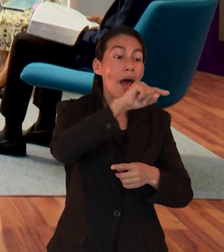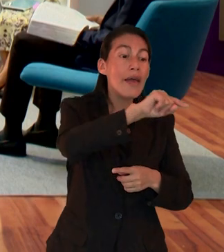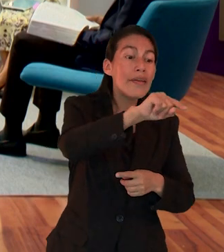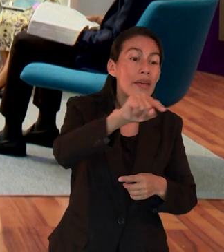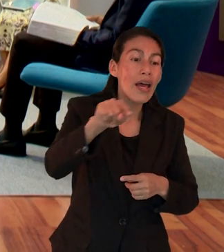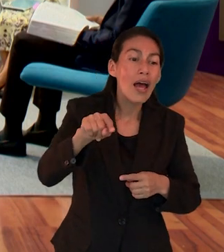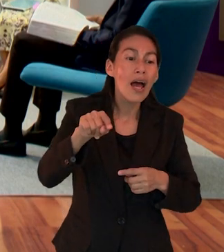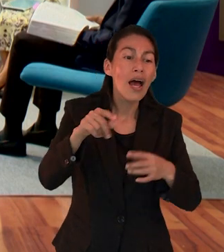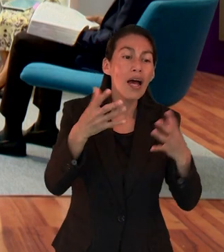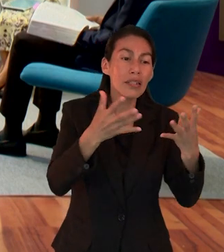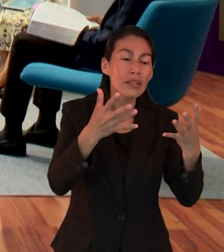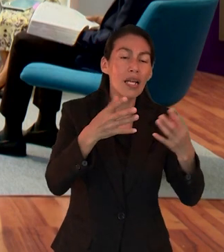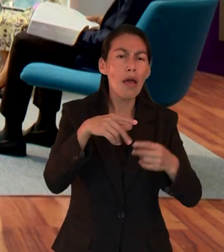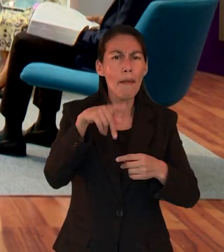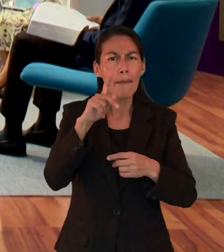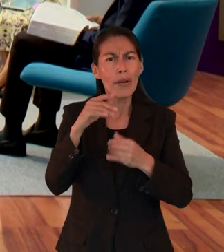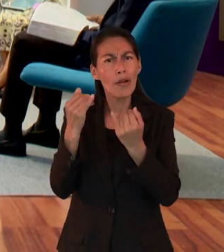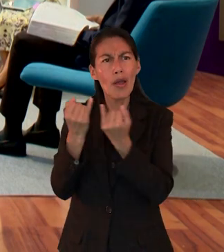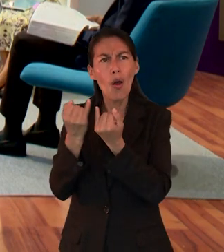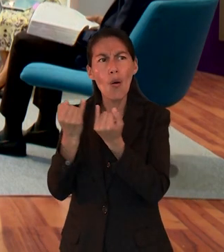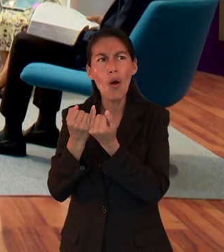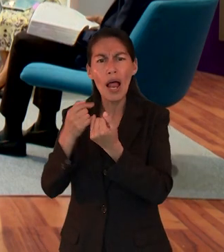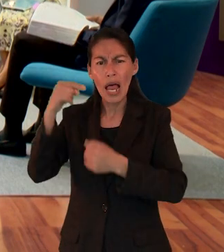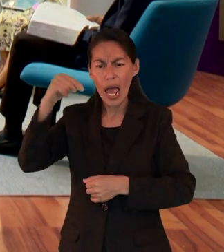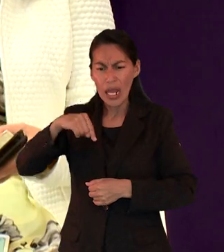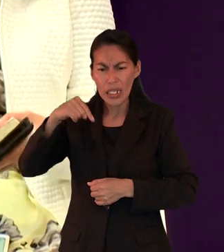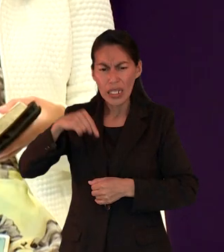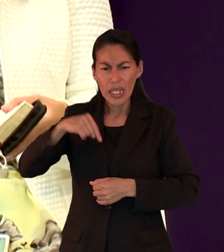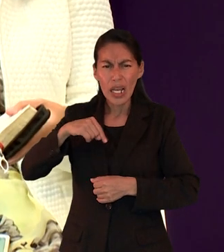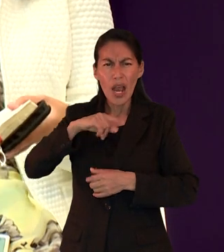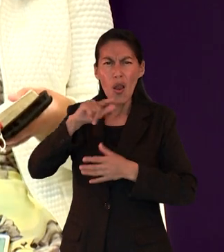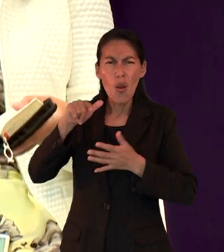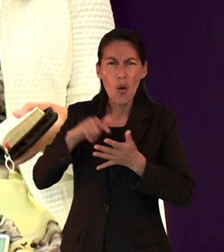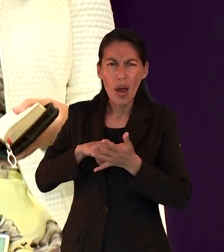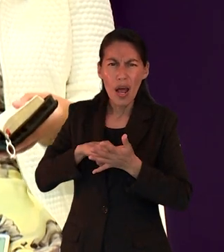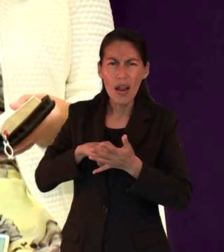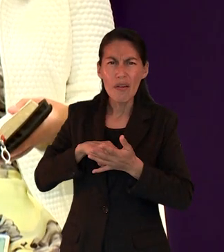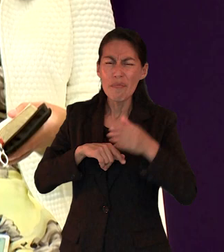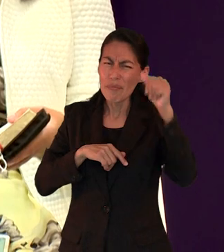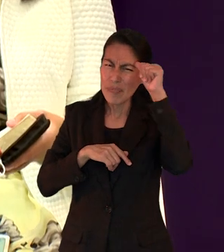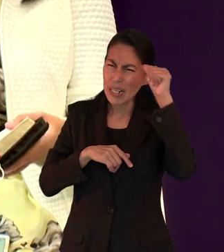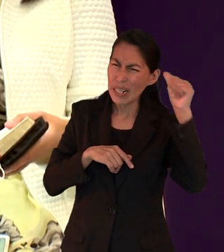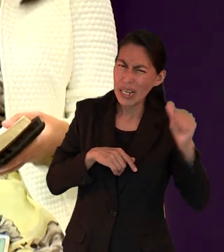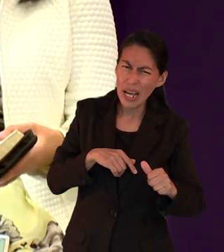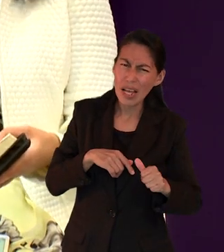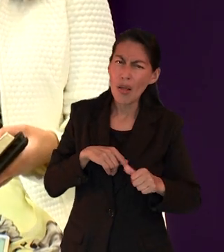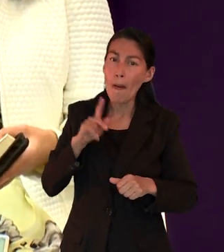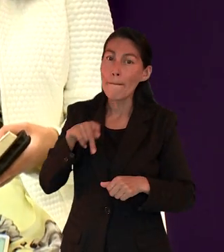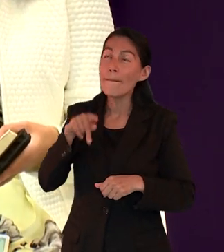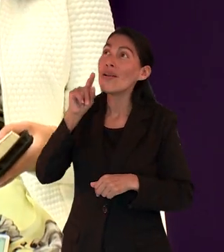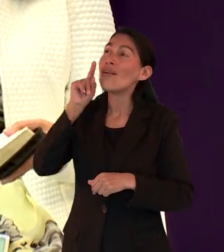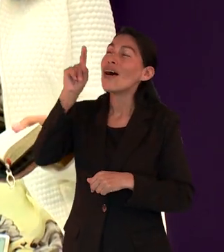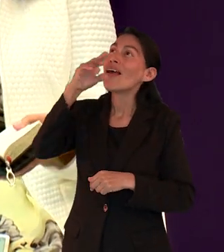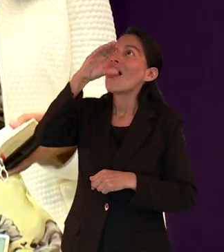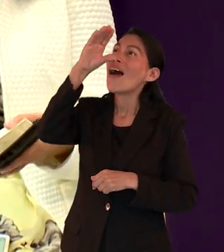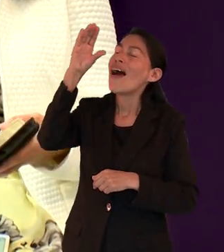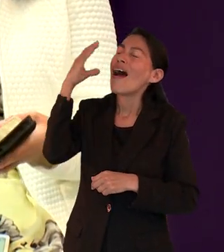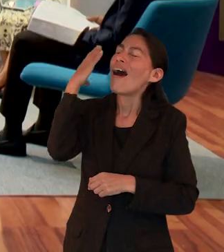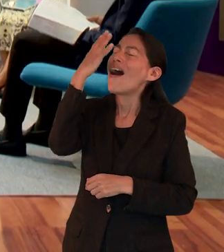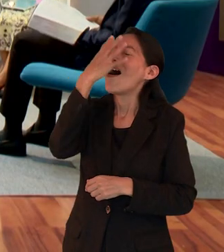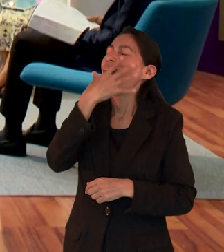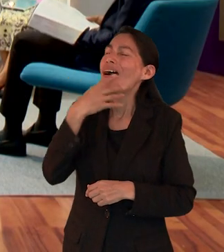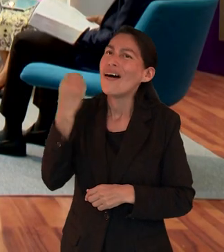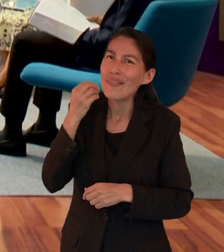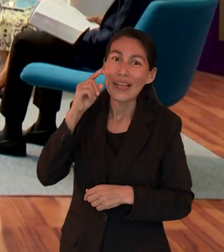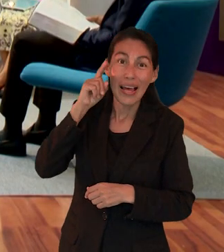ciudad o ese lugar ese campamento corrupto y estamos viendo o buscando esa ciudad venidera cuyo arquitecto